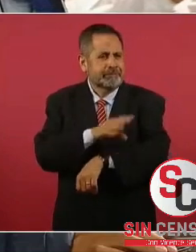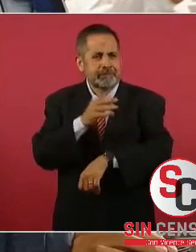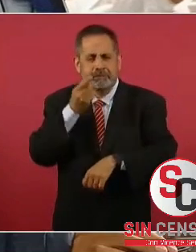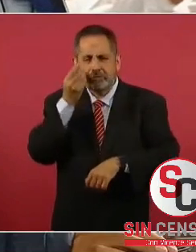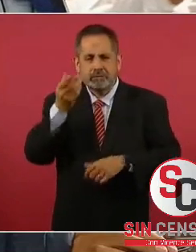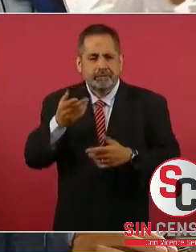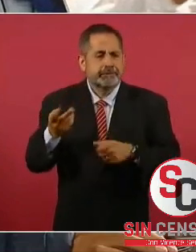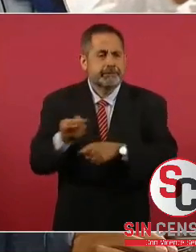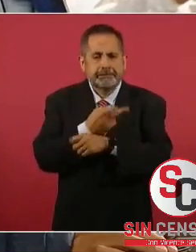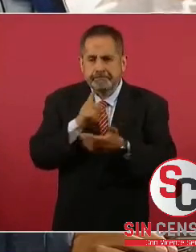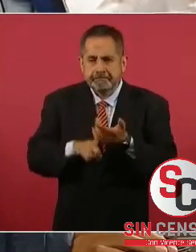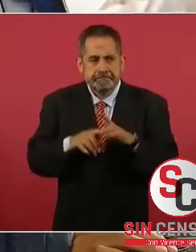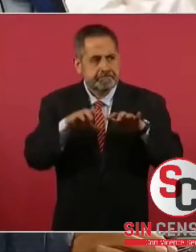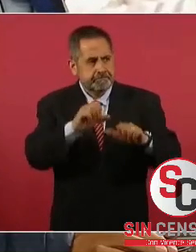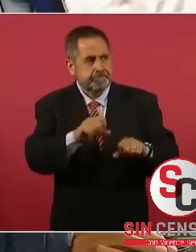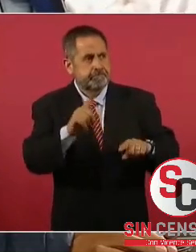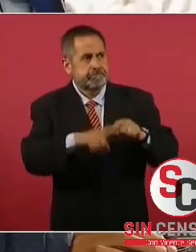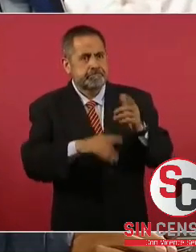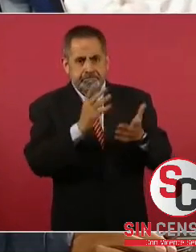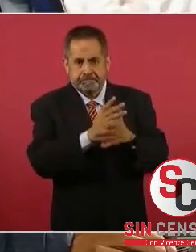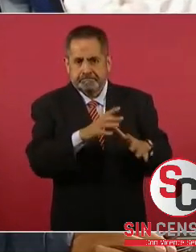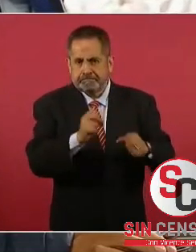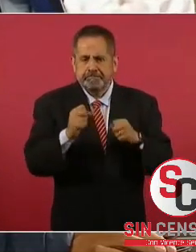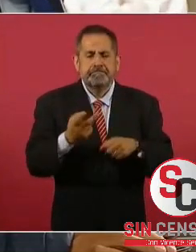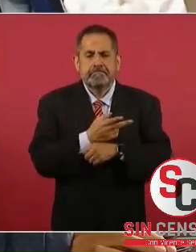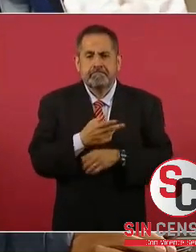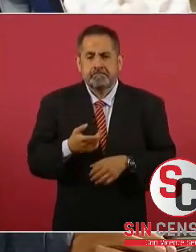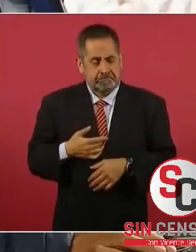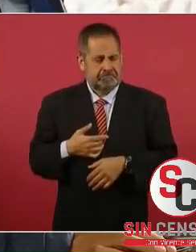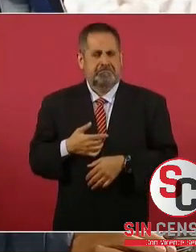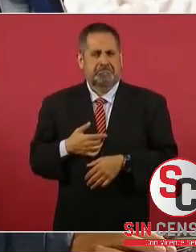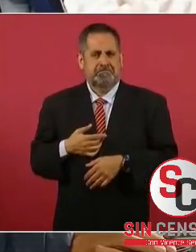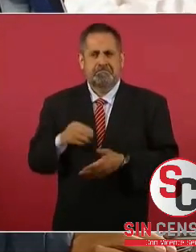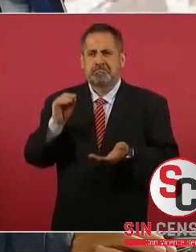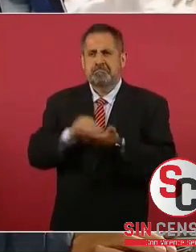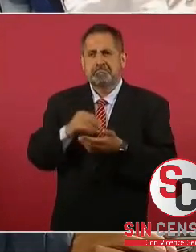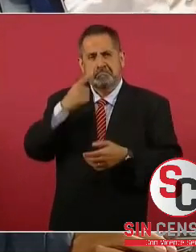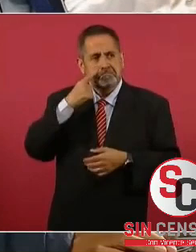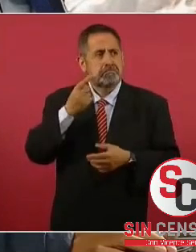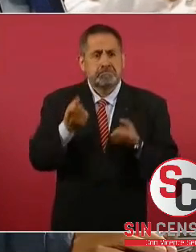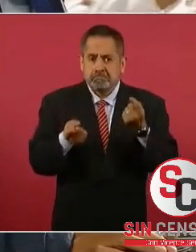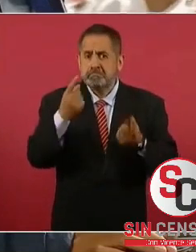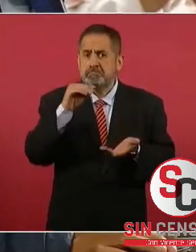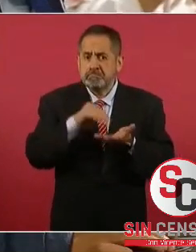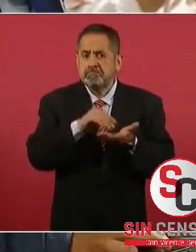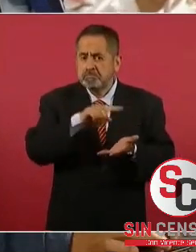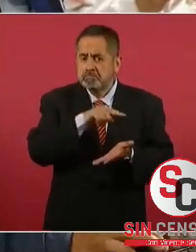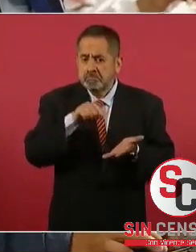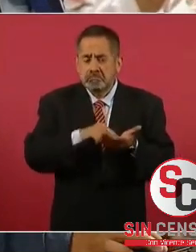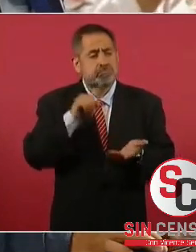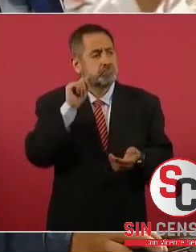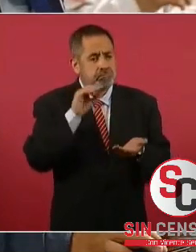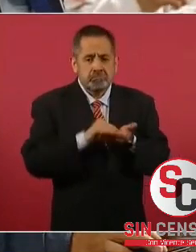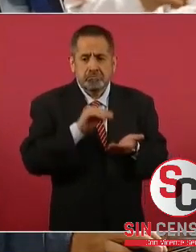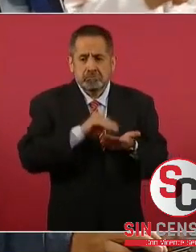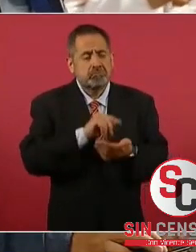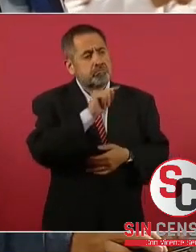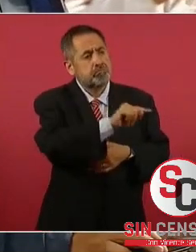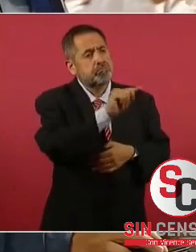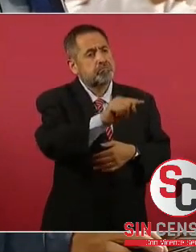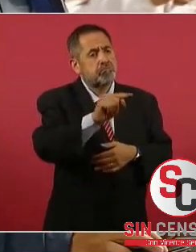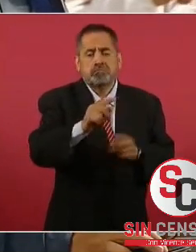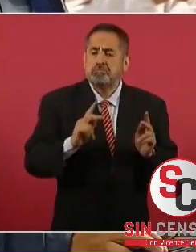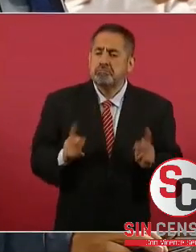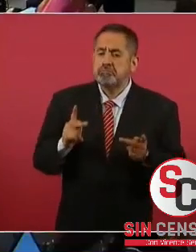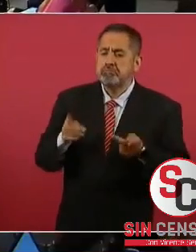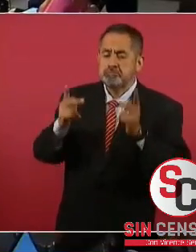pasado, ha habido decomisos, qué ha habido, porque pareciera que hay algunos lugares en donde la gente sigue reportando que se siguen vendiendo.